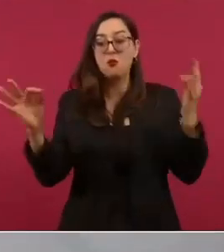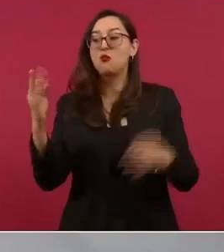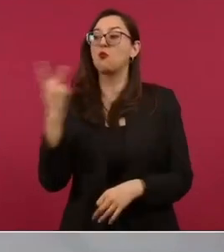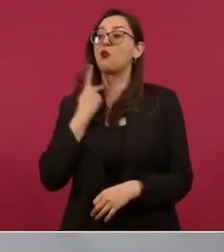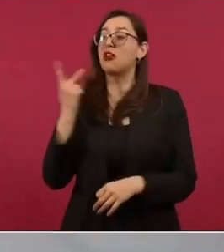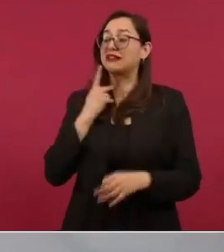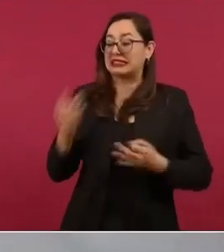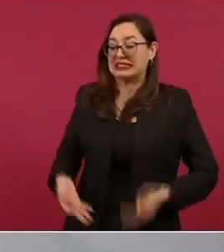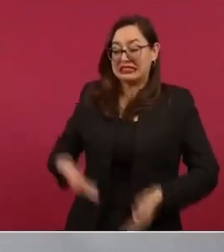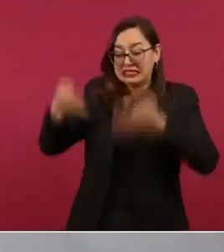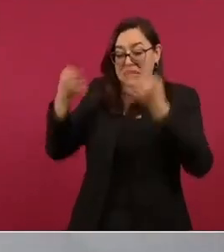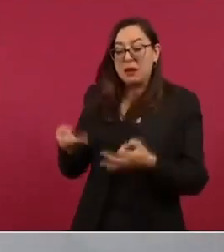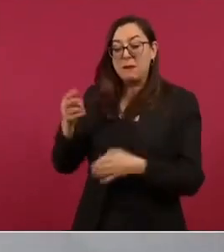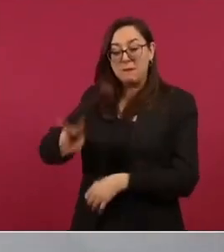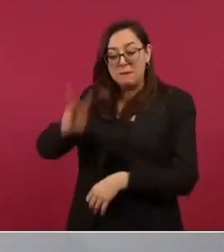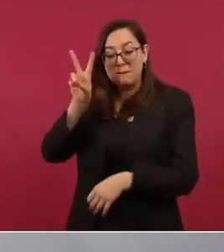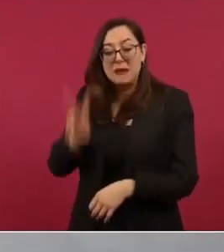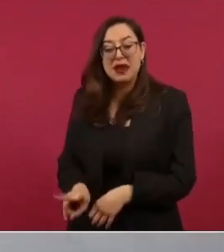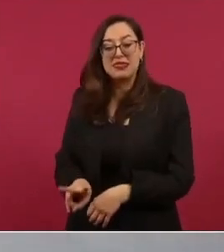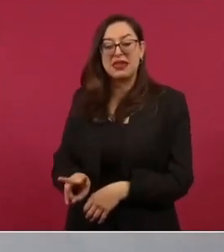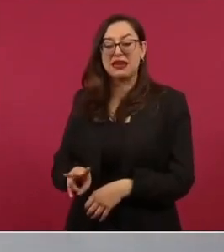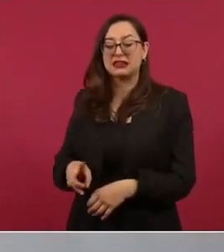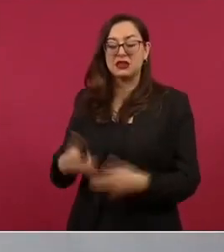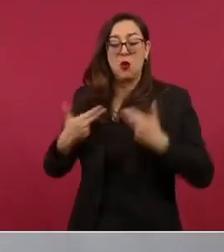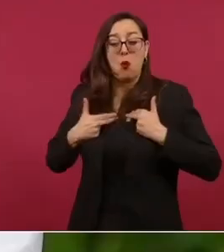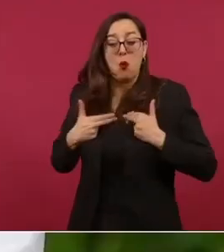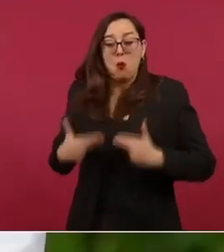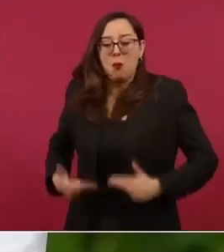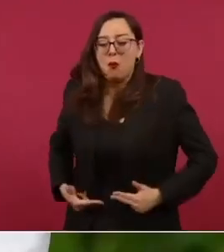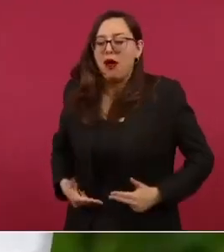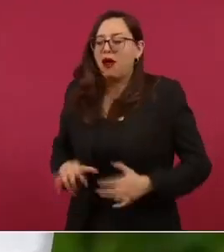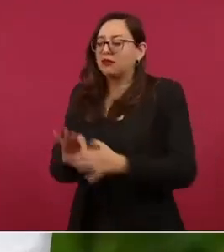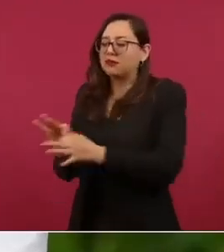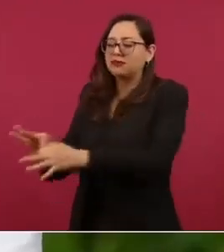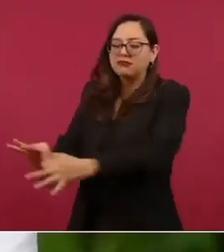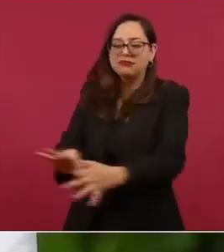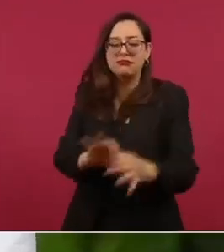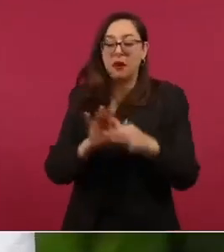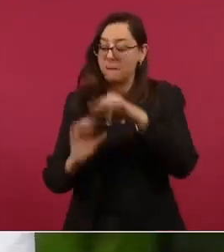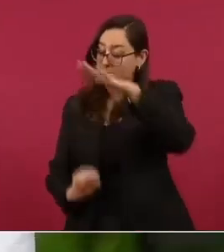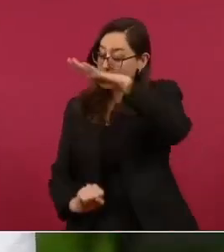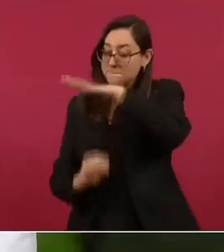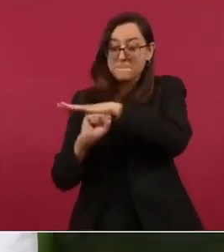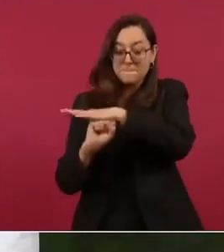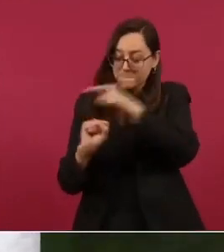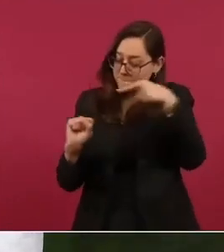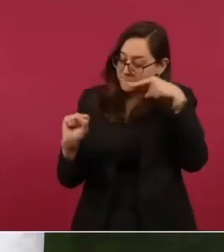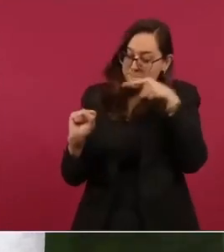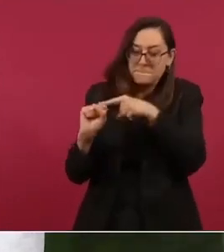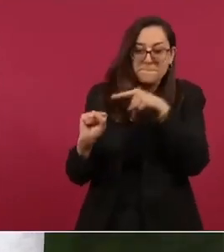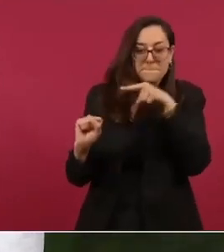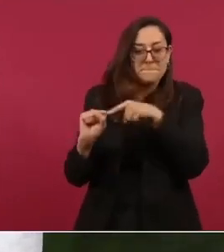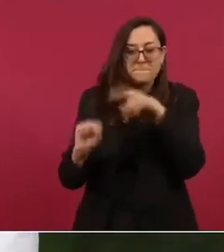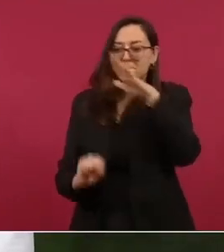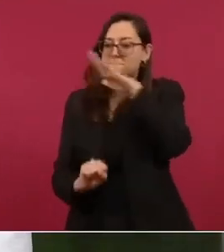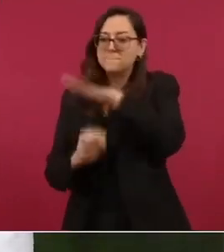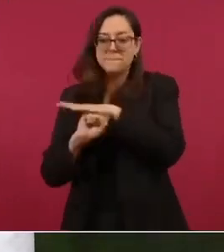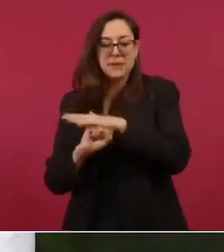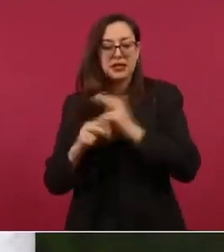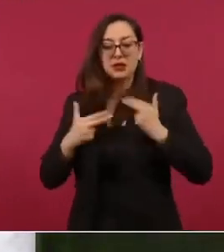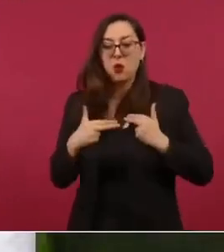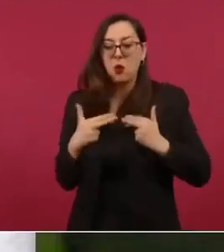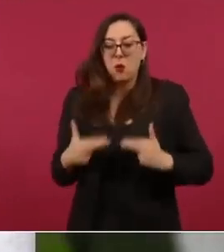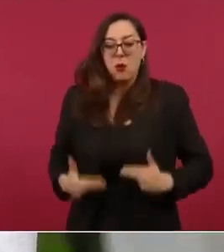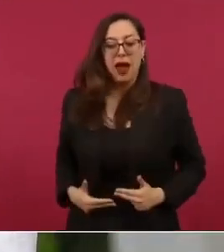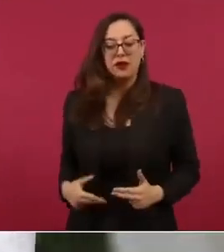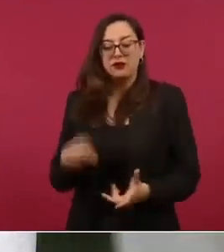política es profundamente humana en su fundamento en su esencia